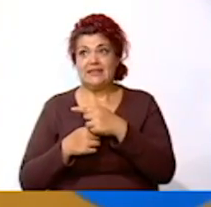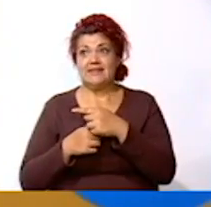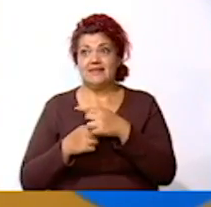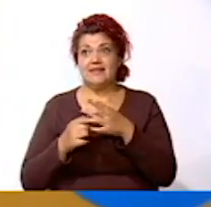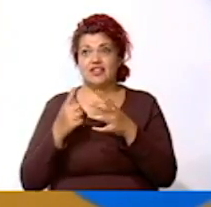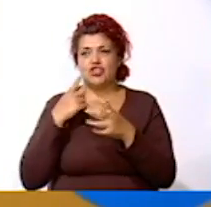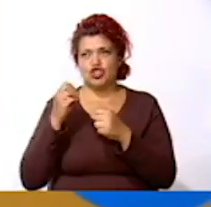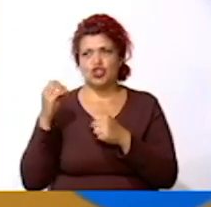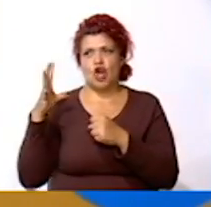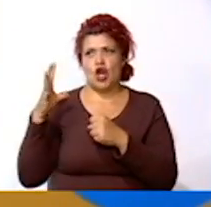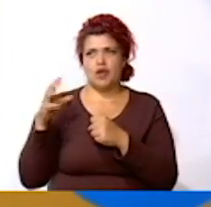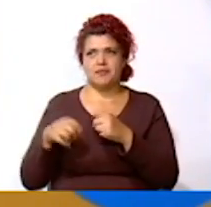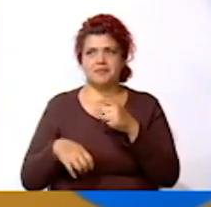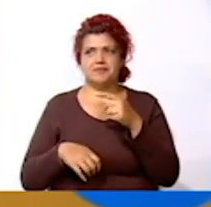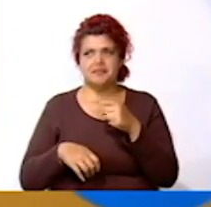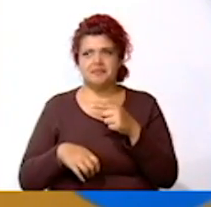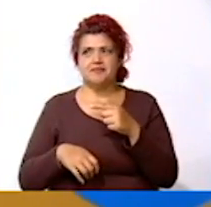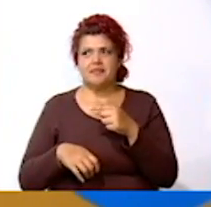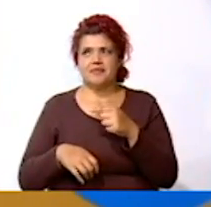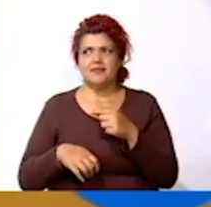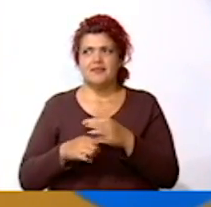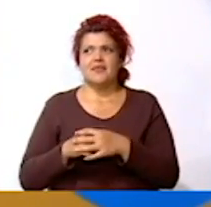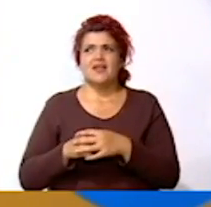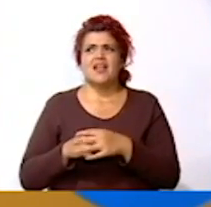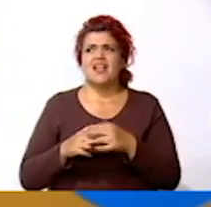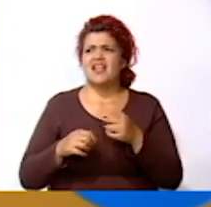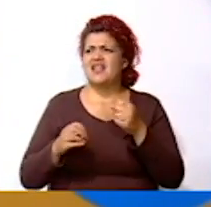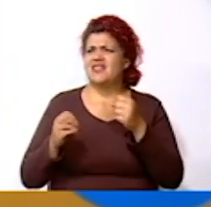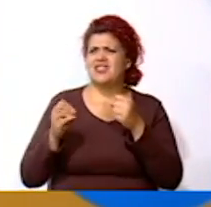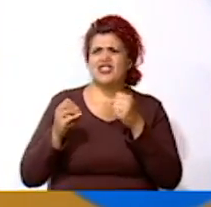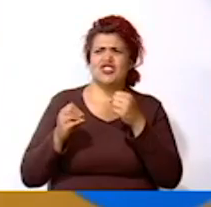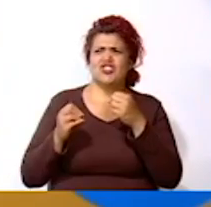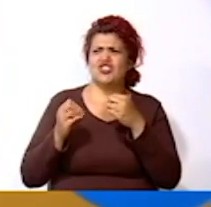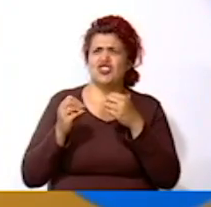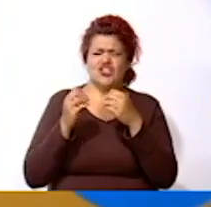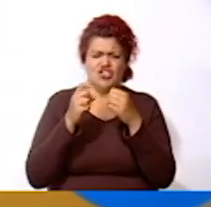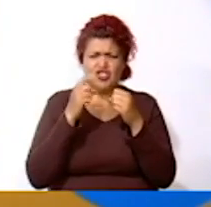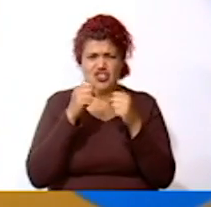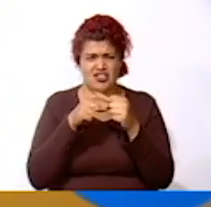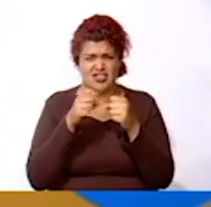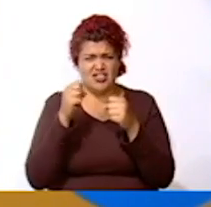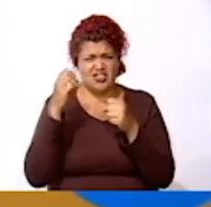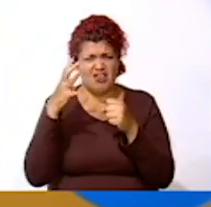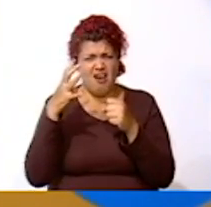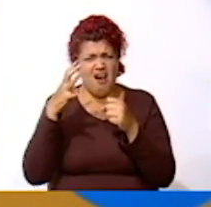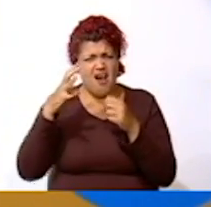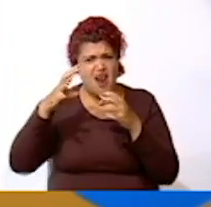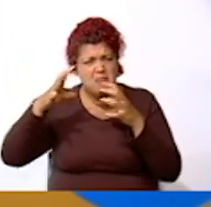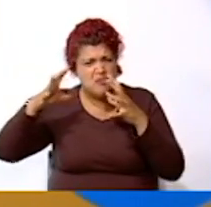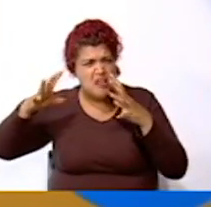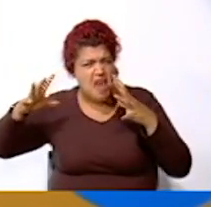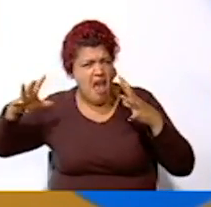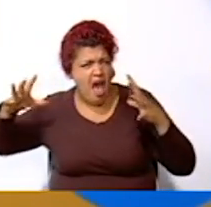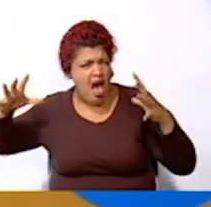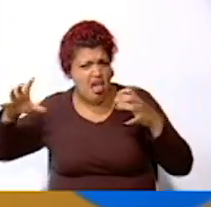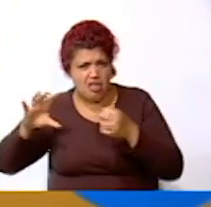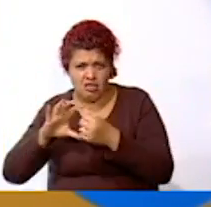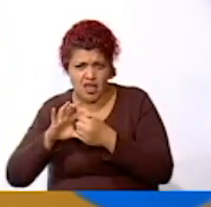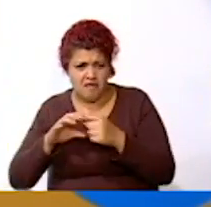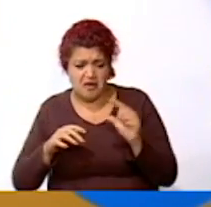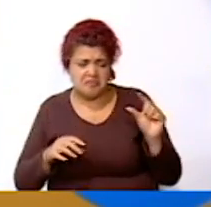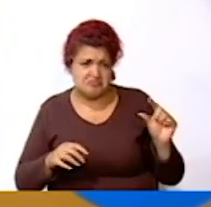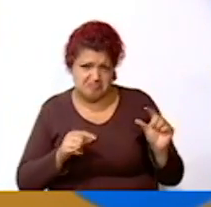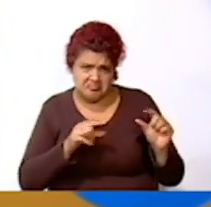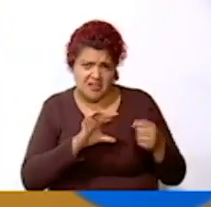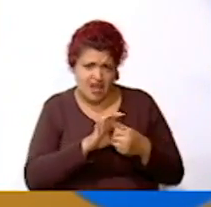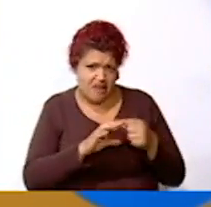Al sol El sol es muy, muy, muy grande Más grande que la tierra Y la tierra Vamos a ver primero